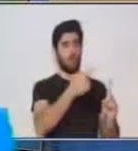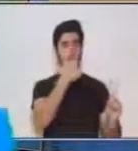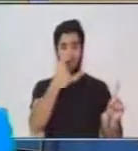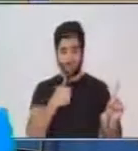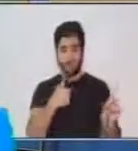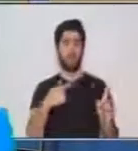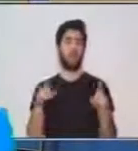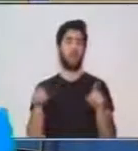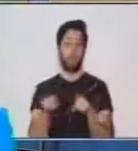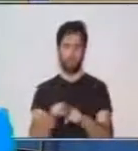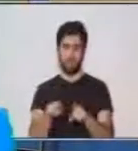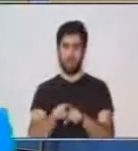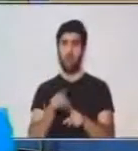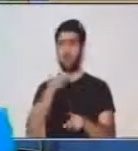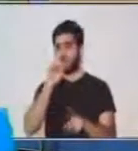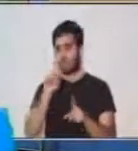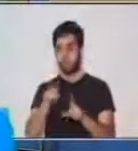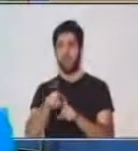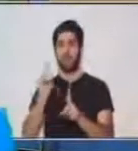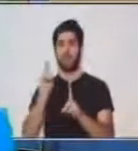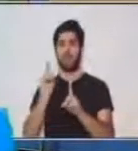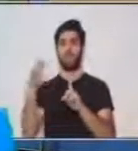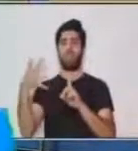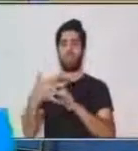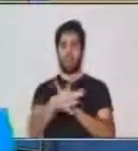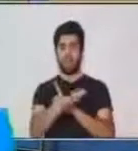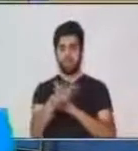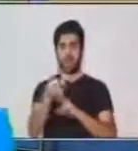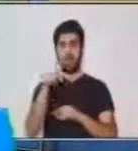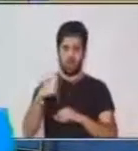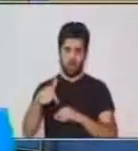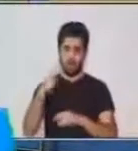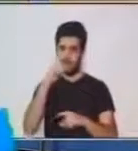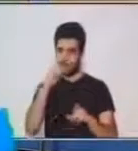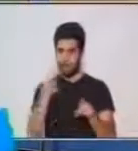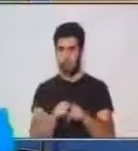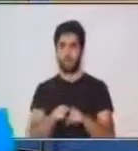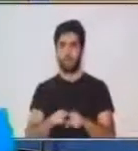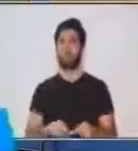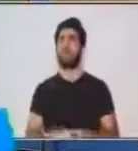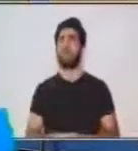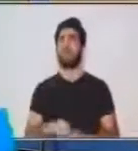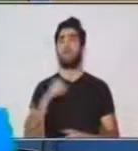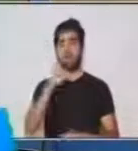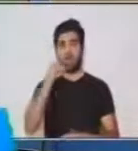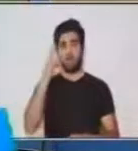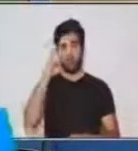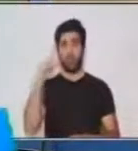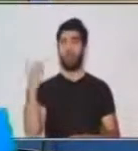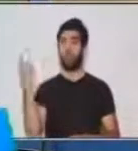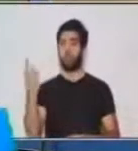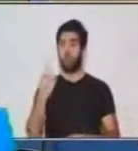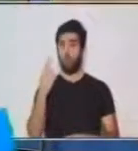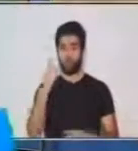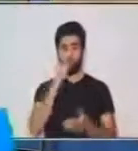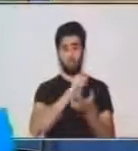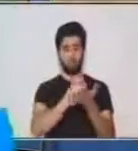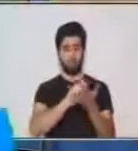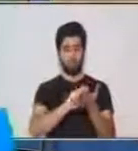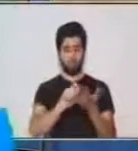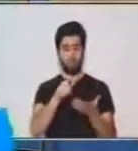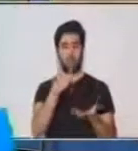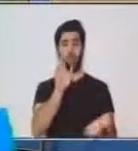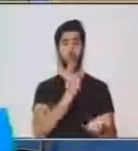y en la diversidad que existe en nuestro país. Ten presente guardar tus trabajos y